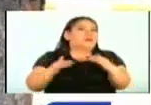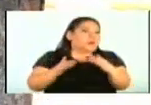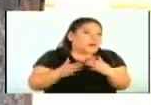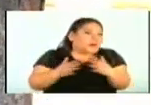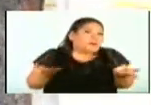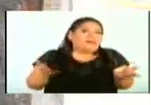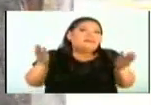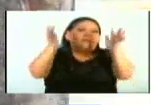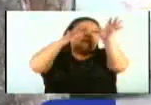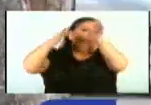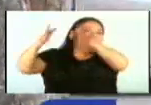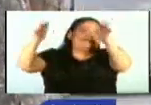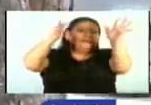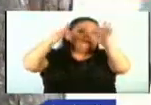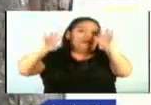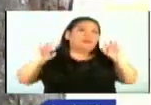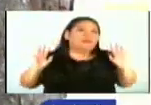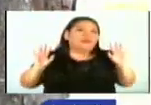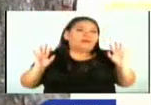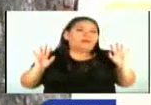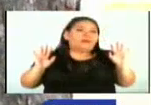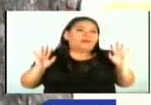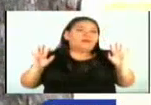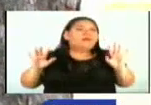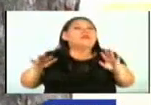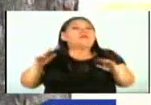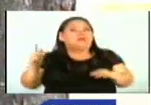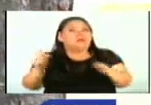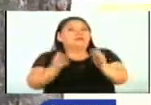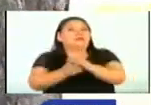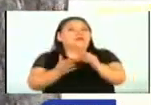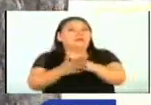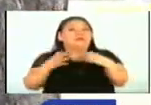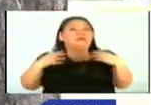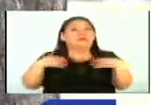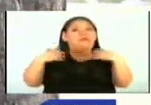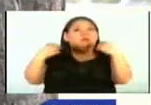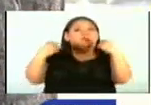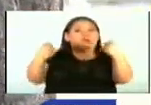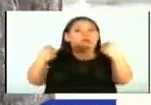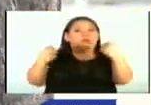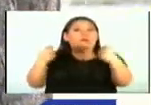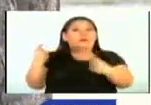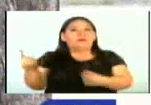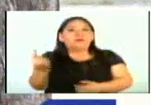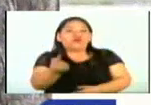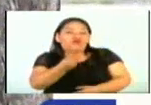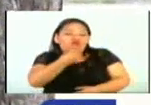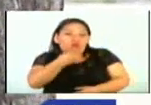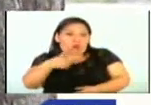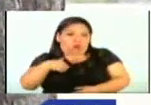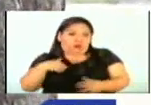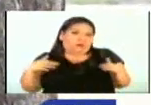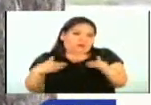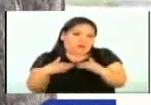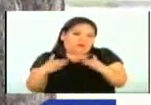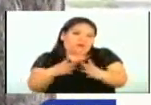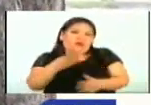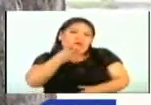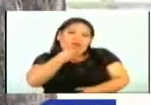del aire. Si ya lo vamos del punto de la salud, sí afecta más que todas las personas mayores como yo, los niños.